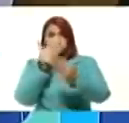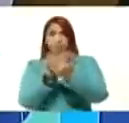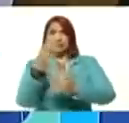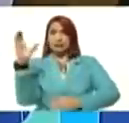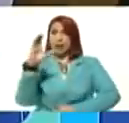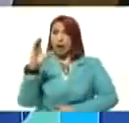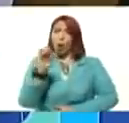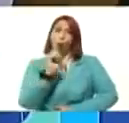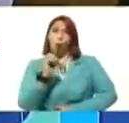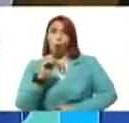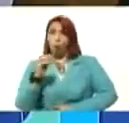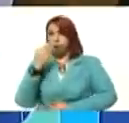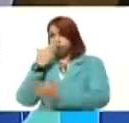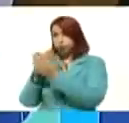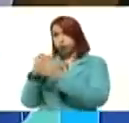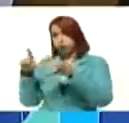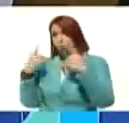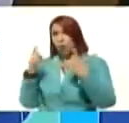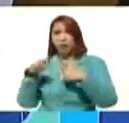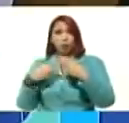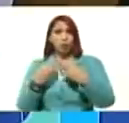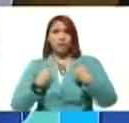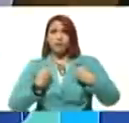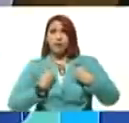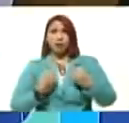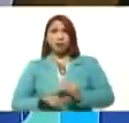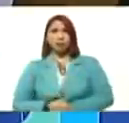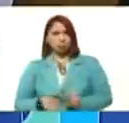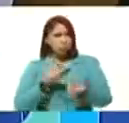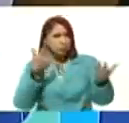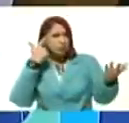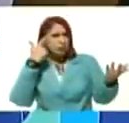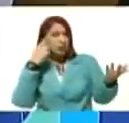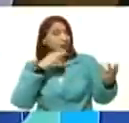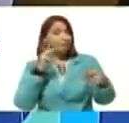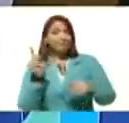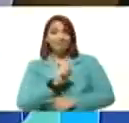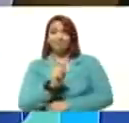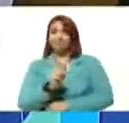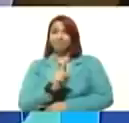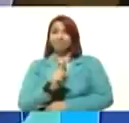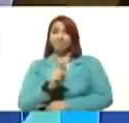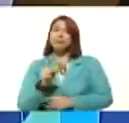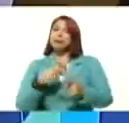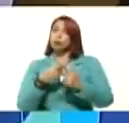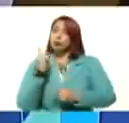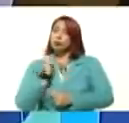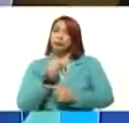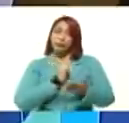ni del lado que da la Guaira, ¿ustedes sabían eso? No lo sabían, anótenlo ahí pues,